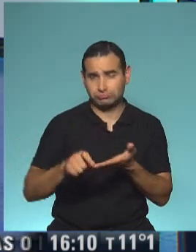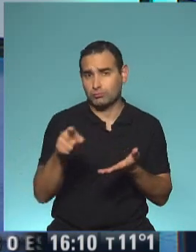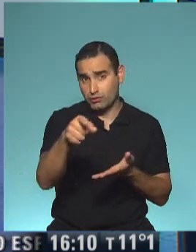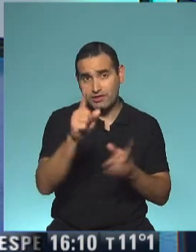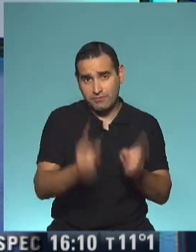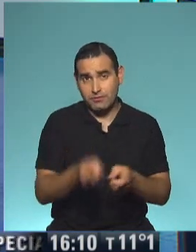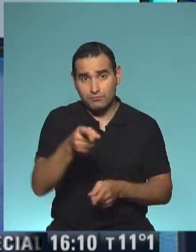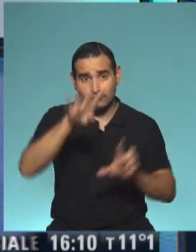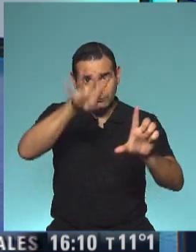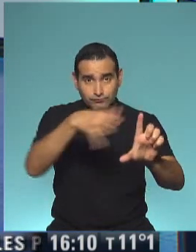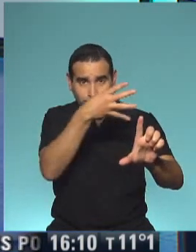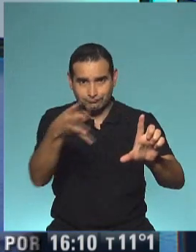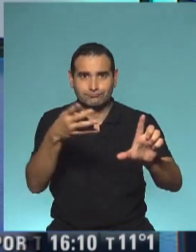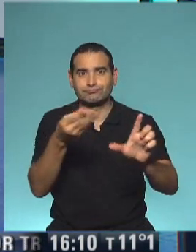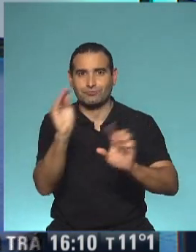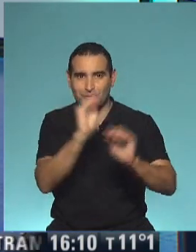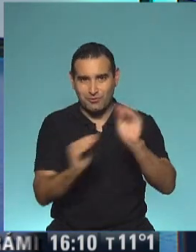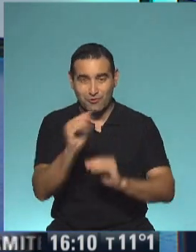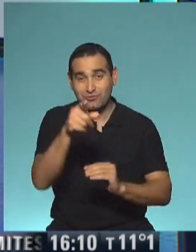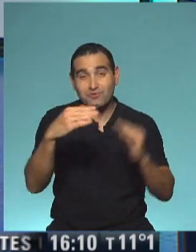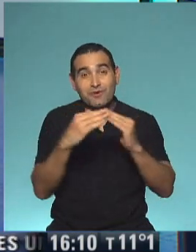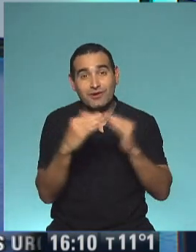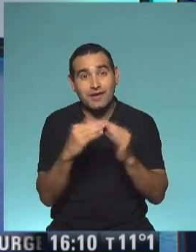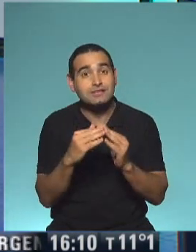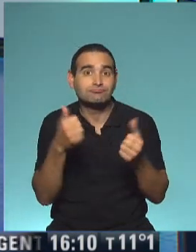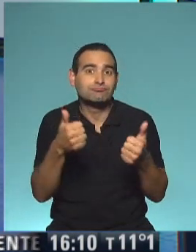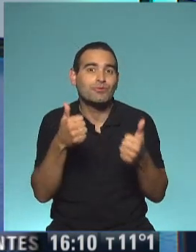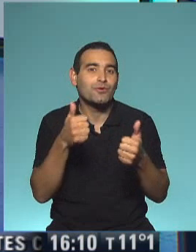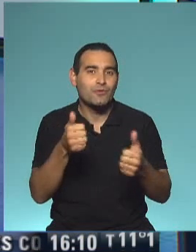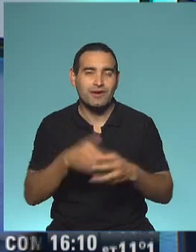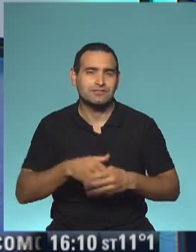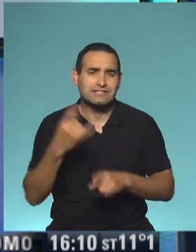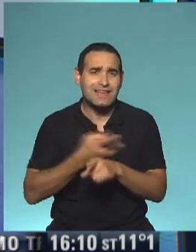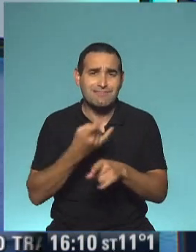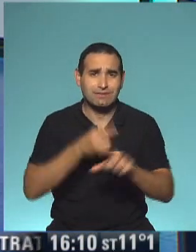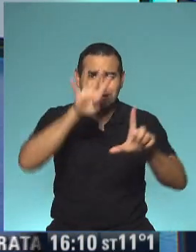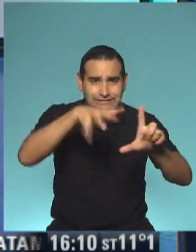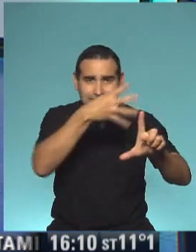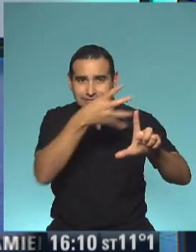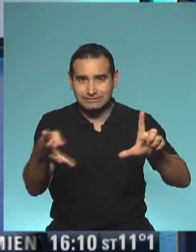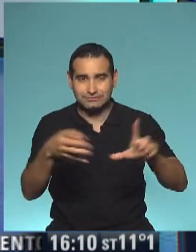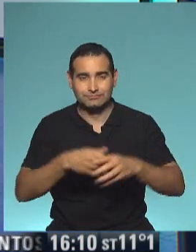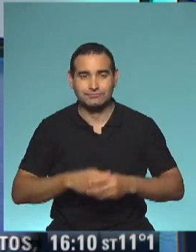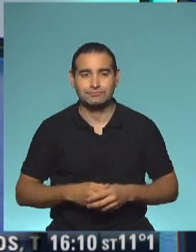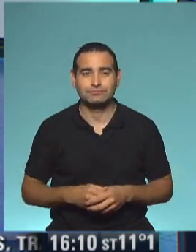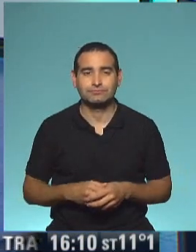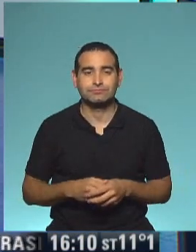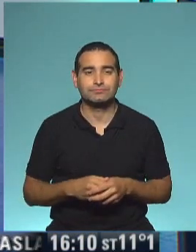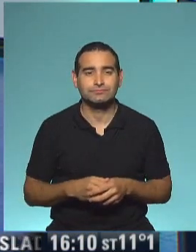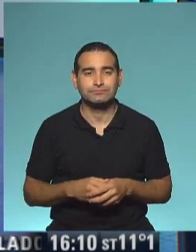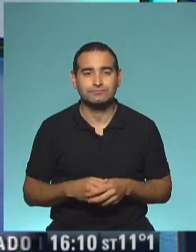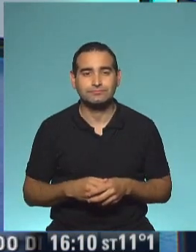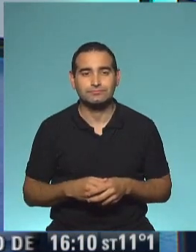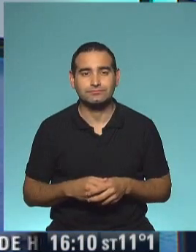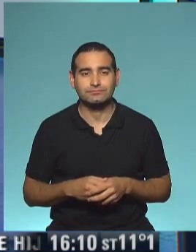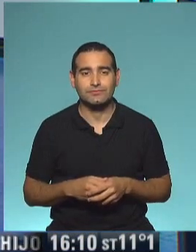cuadro, el cuadro en su casa. Que está buenísimo. Solemos usar cuadros de doble entrada, como es el caso de este.